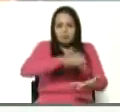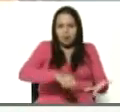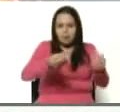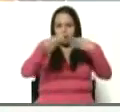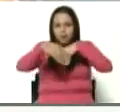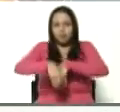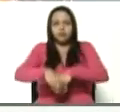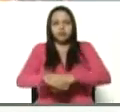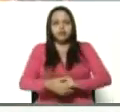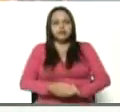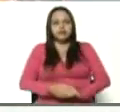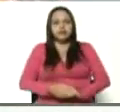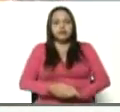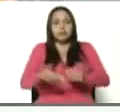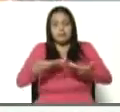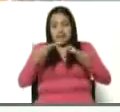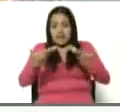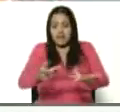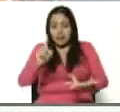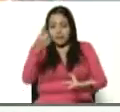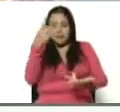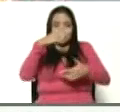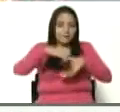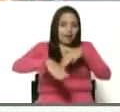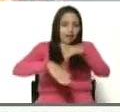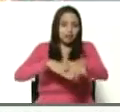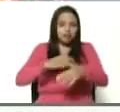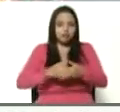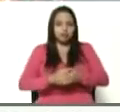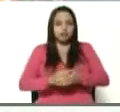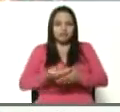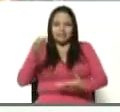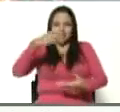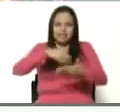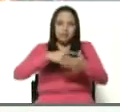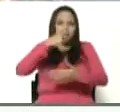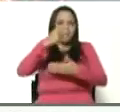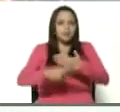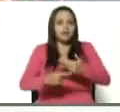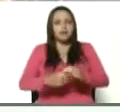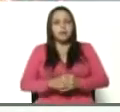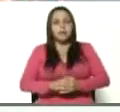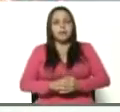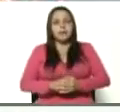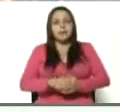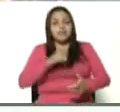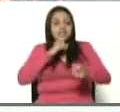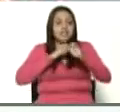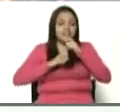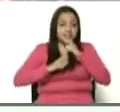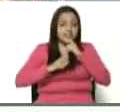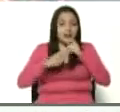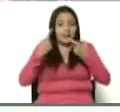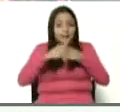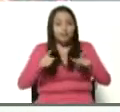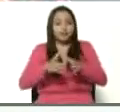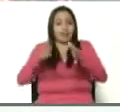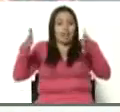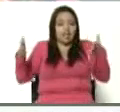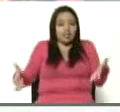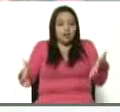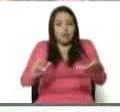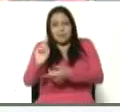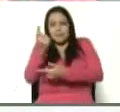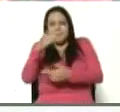para dar un primer paso en un plan ambicioso y abarcante. Un